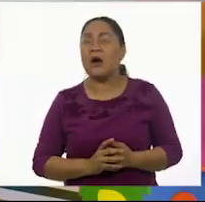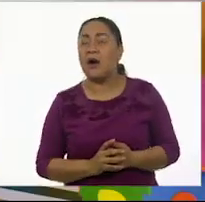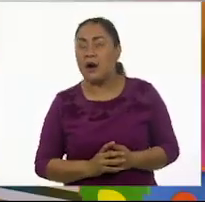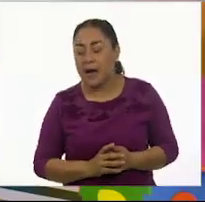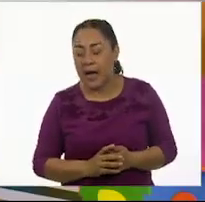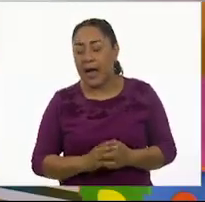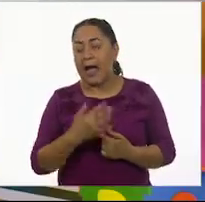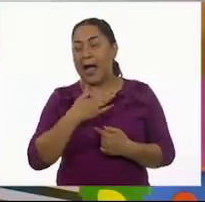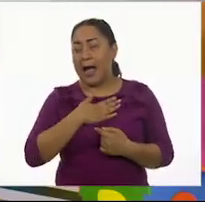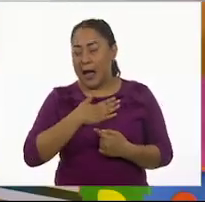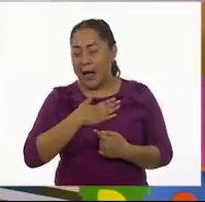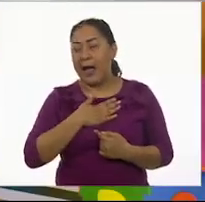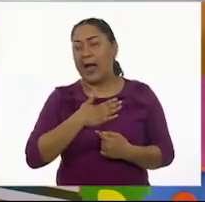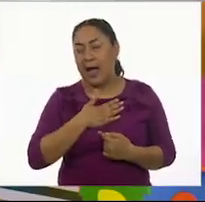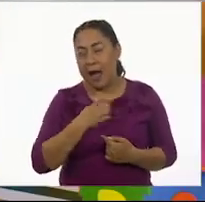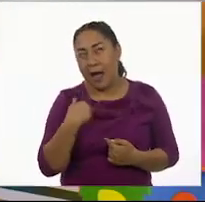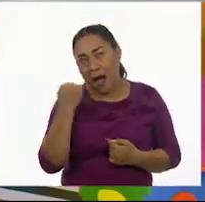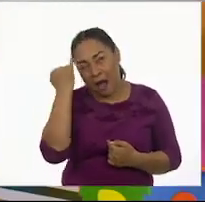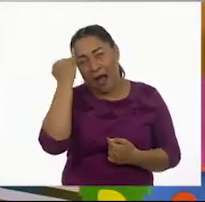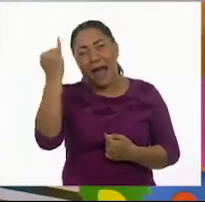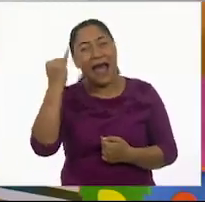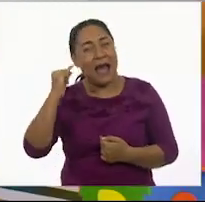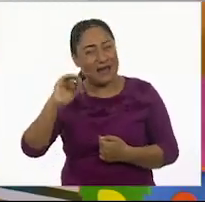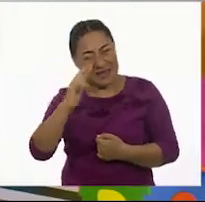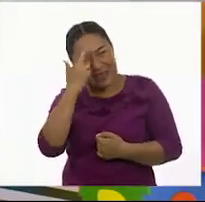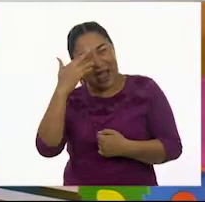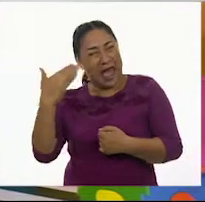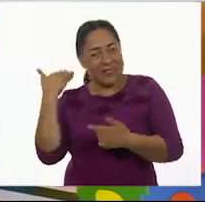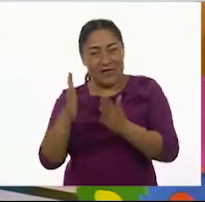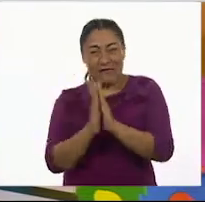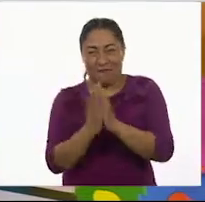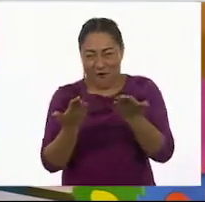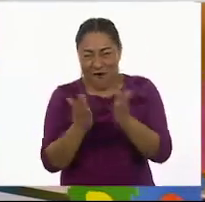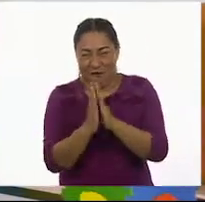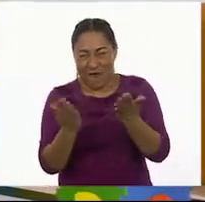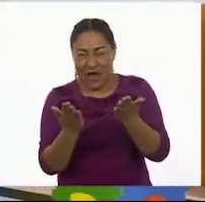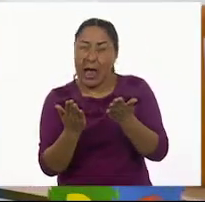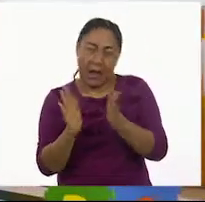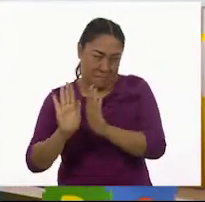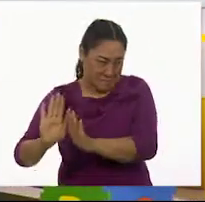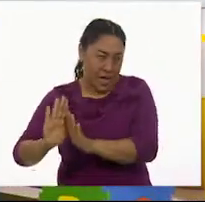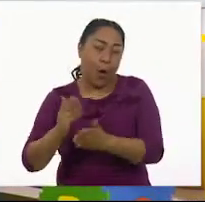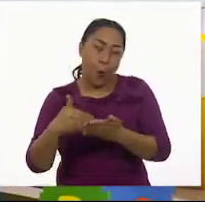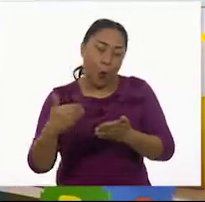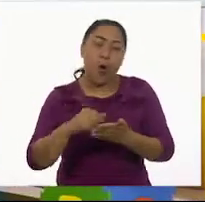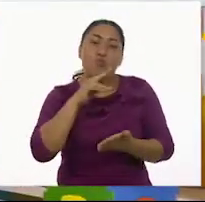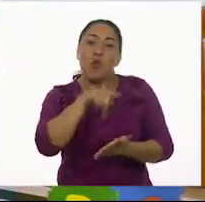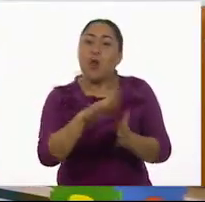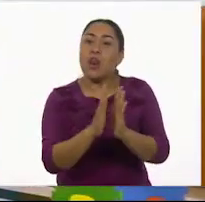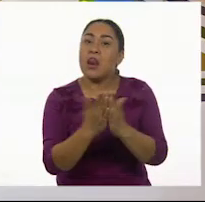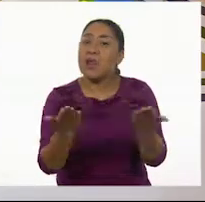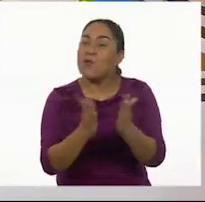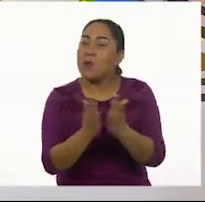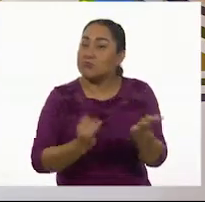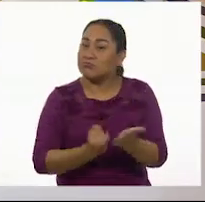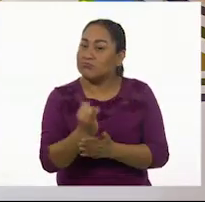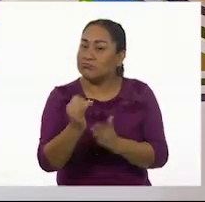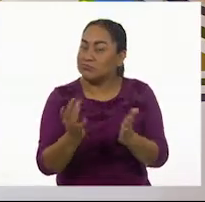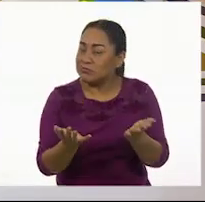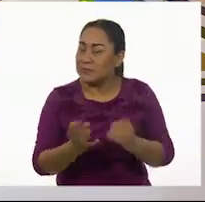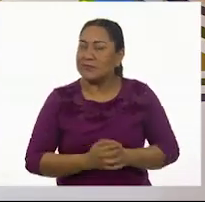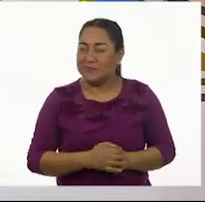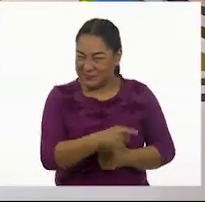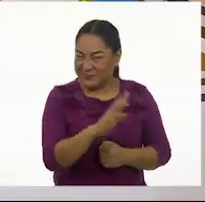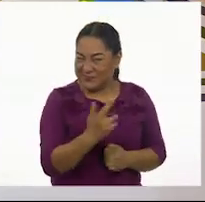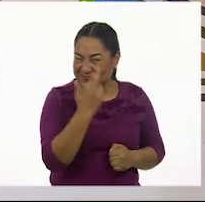yo se me ocurre que viendo el tema de los folletos que estábamos, empecemos pero a trabajar con nuestro libro. Me parece perfecto, ¿sí? Si